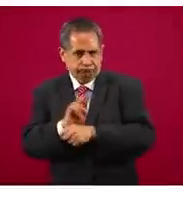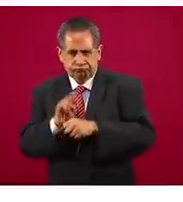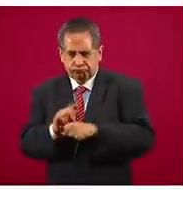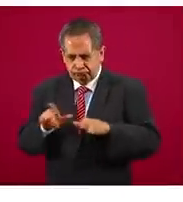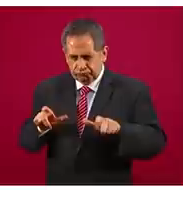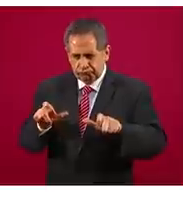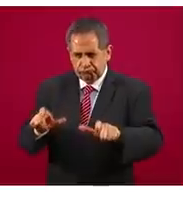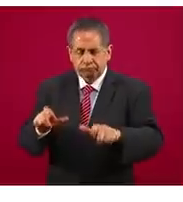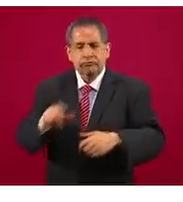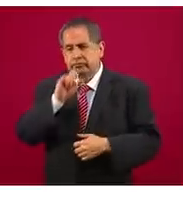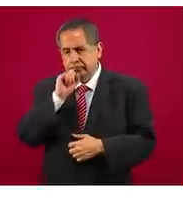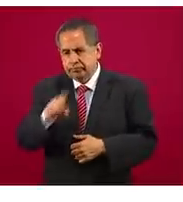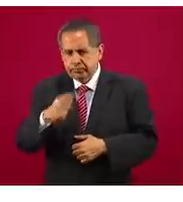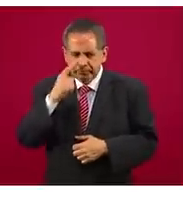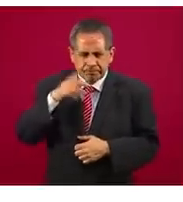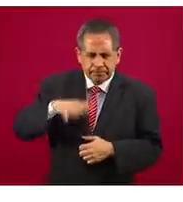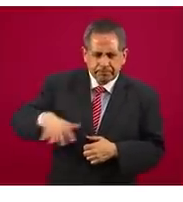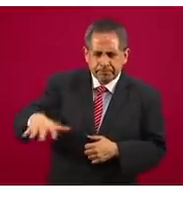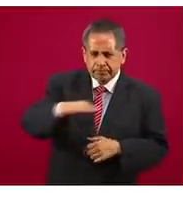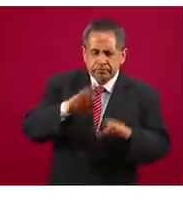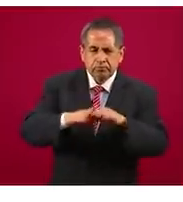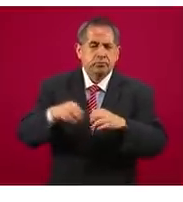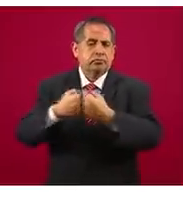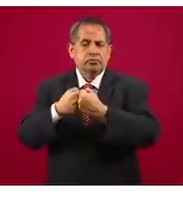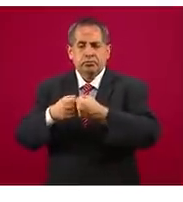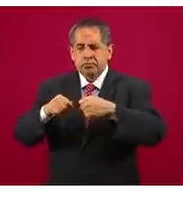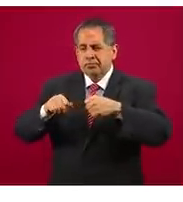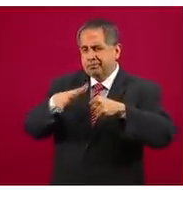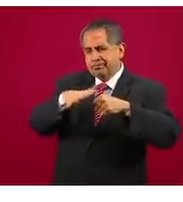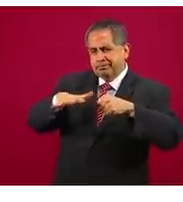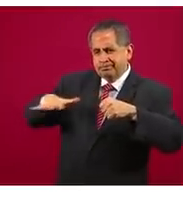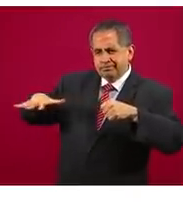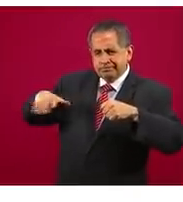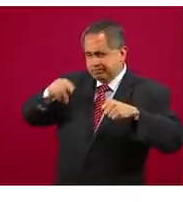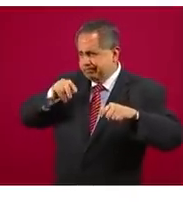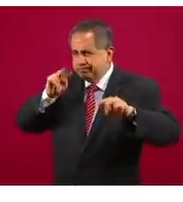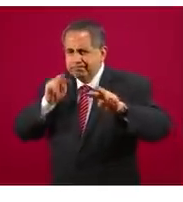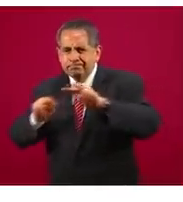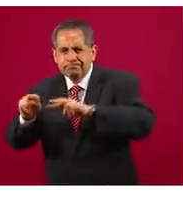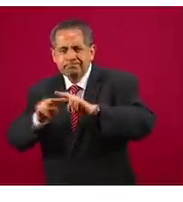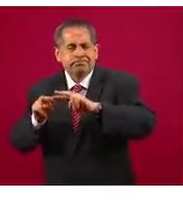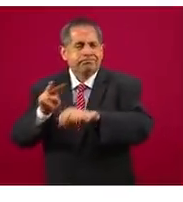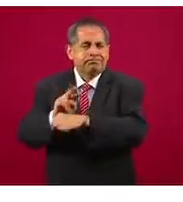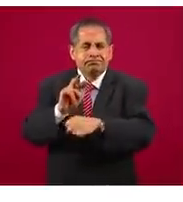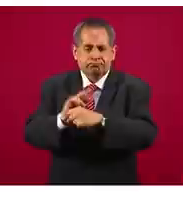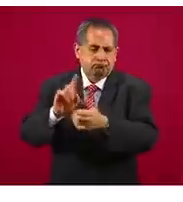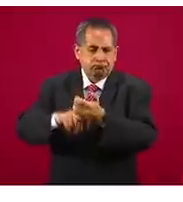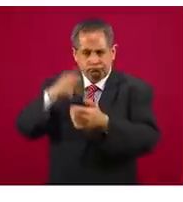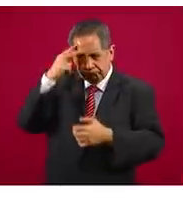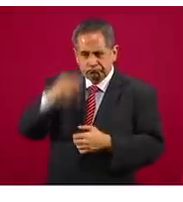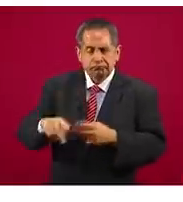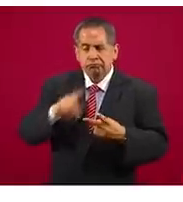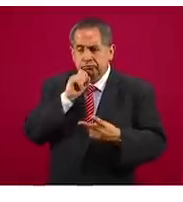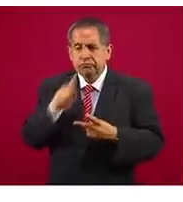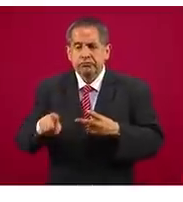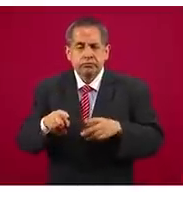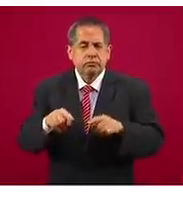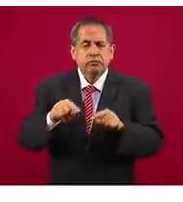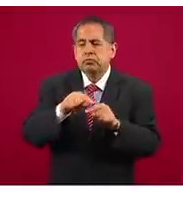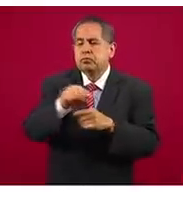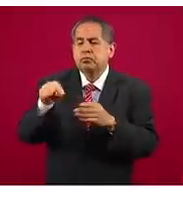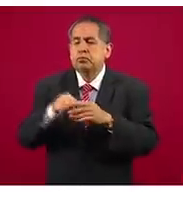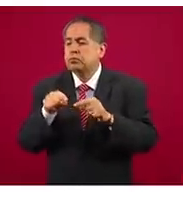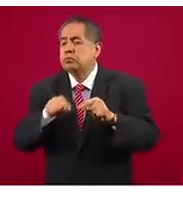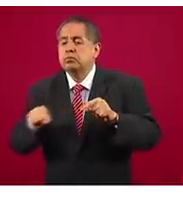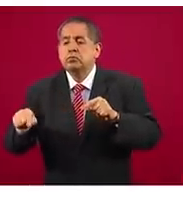interdicción marítima para efectuar operación de guardia costera para la vigilancia en las zonas marítimas mexicanas, la intercepción de embarcaciones, sobre